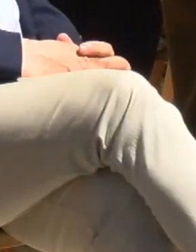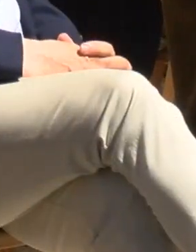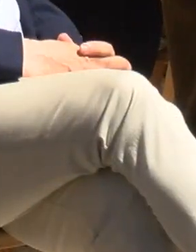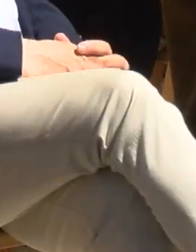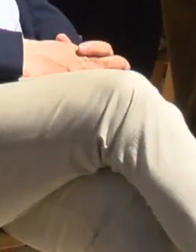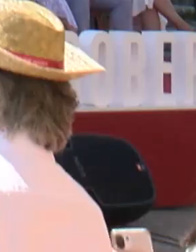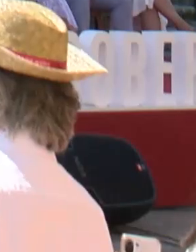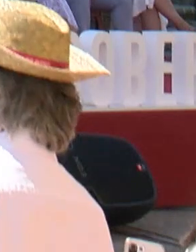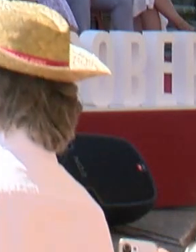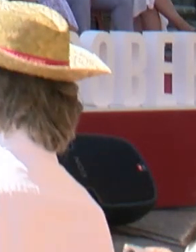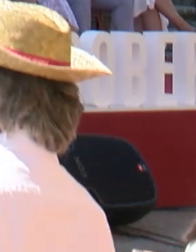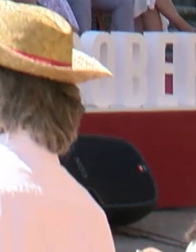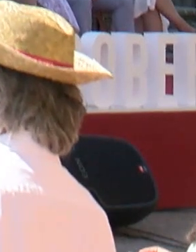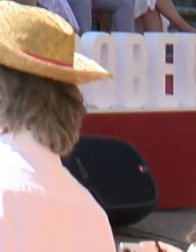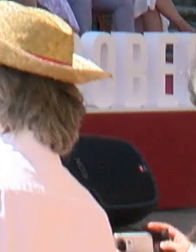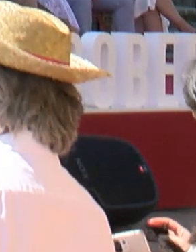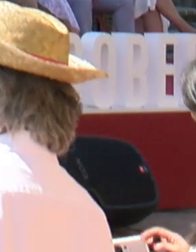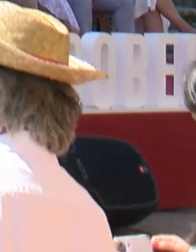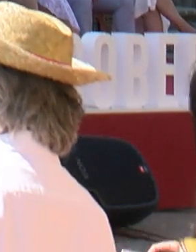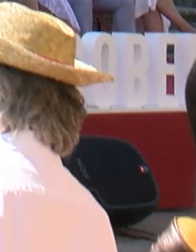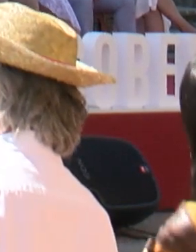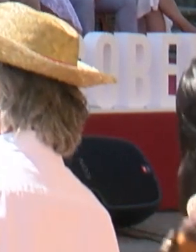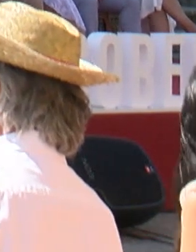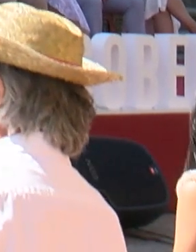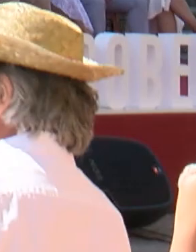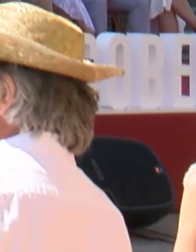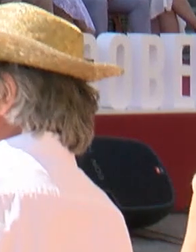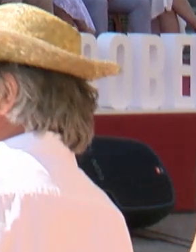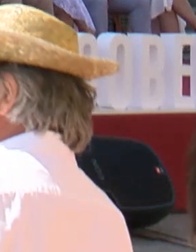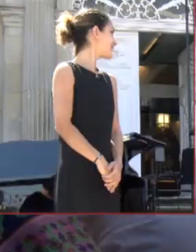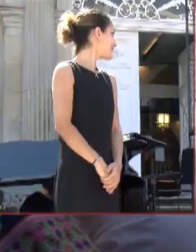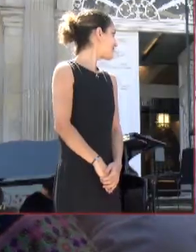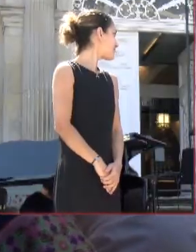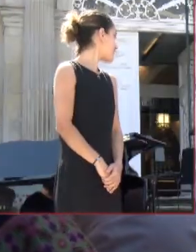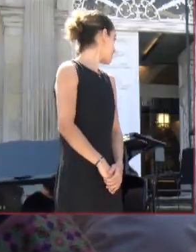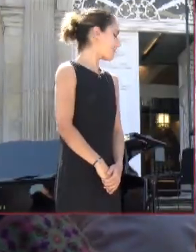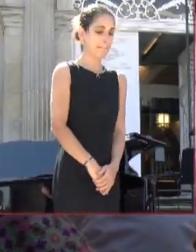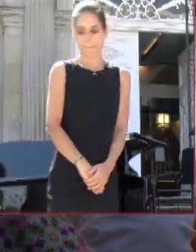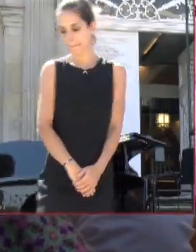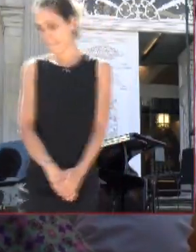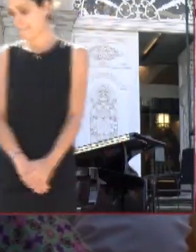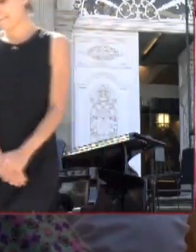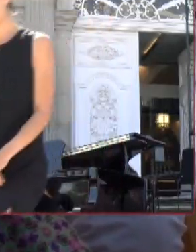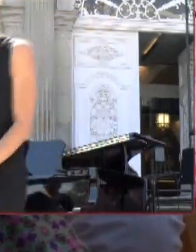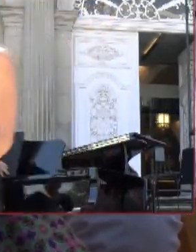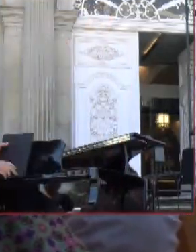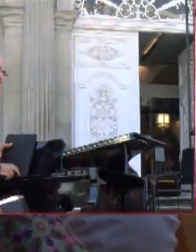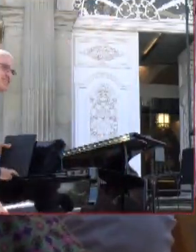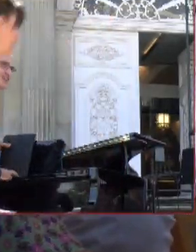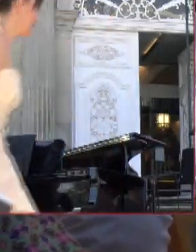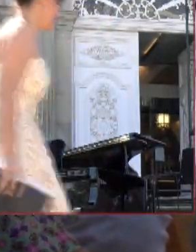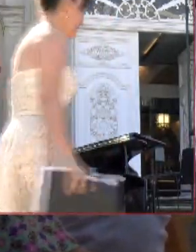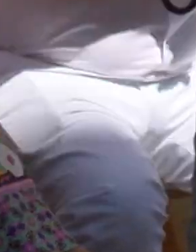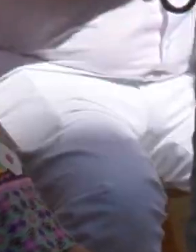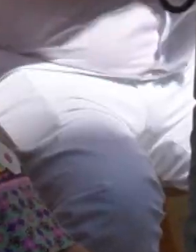apostar pola innovación e a transformación digital, promover unha movilidade amable, a atención o rural ou a transparencia, e aforon, segundo Silva,